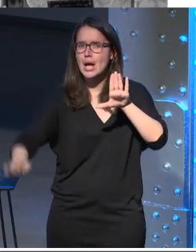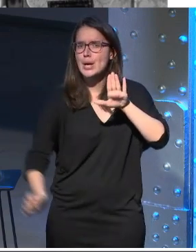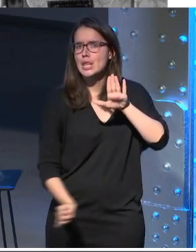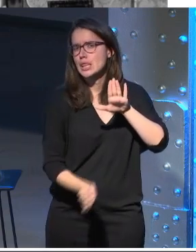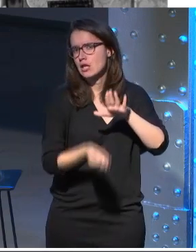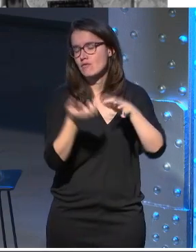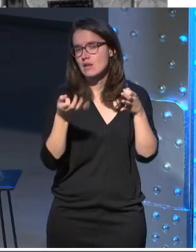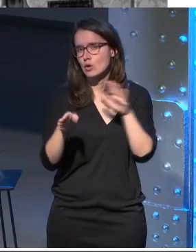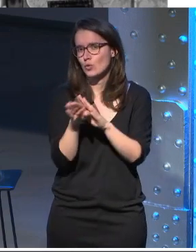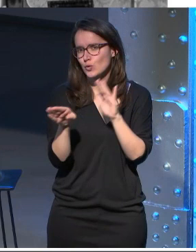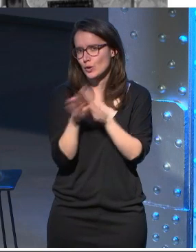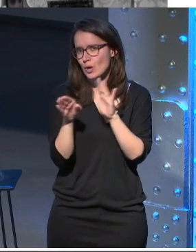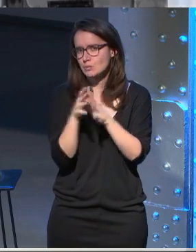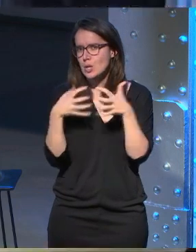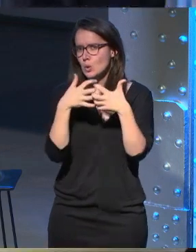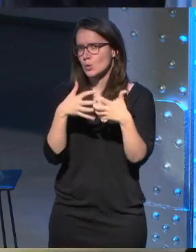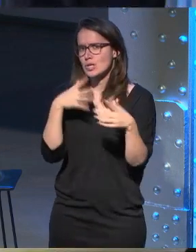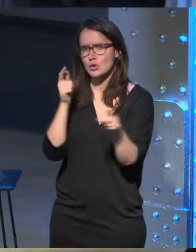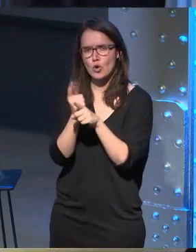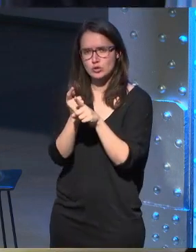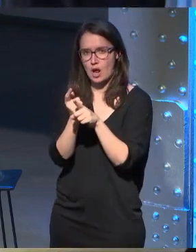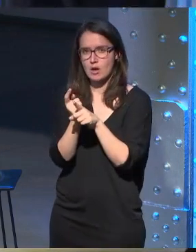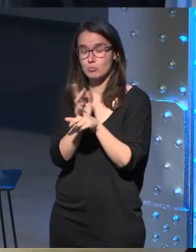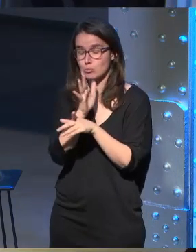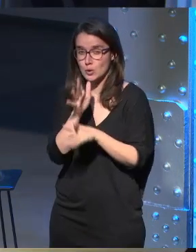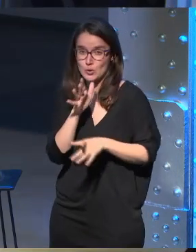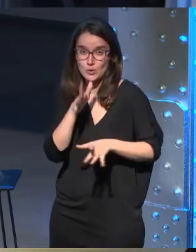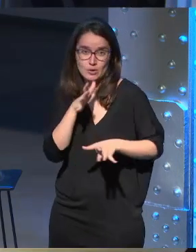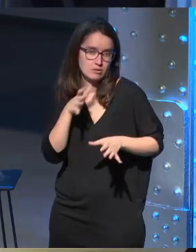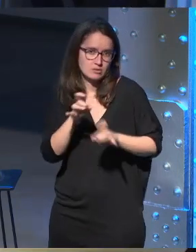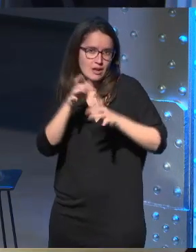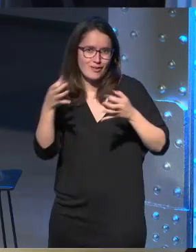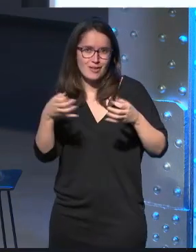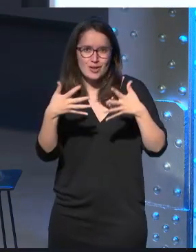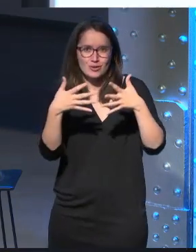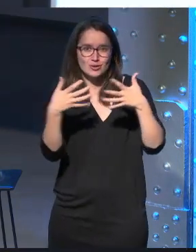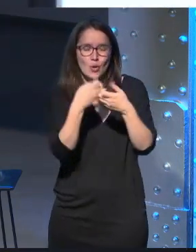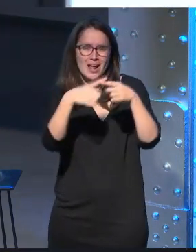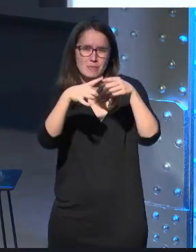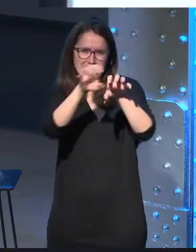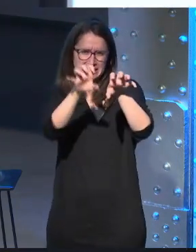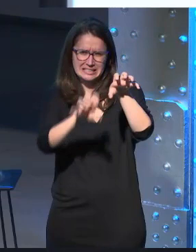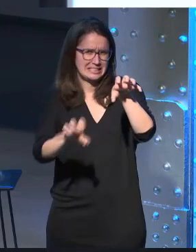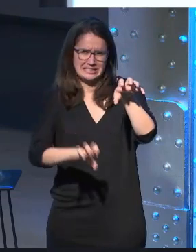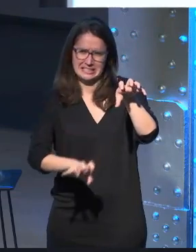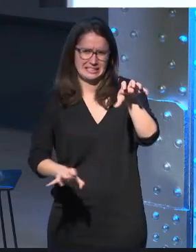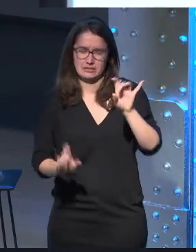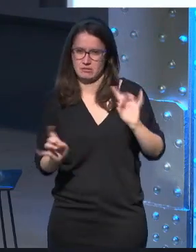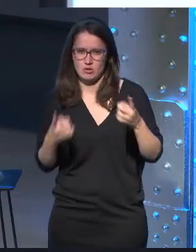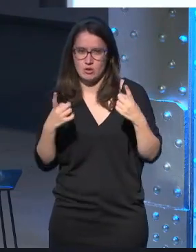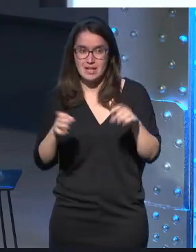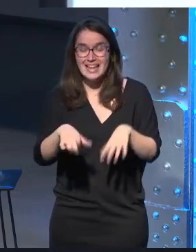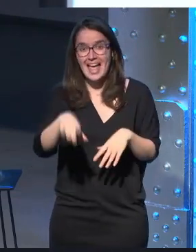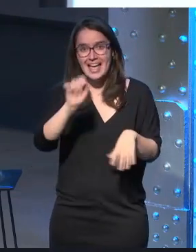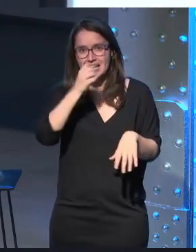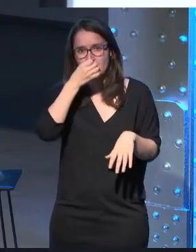que intentar mantenerlo ¿vale? luchar contra él porque no tenemos que evidentemente que llenar de elementos esos 360 grados elige bien